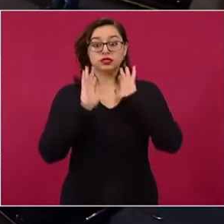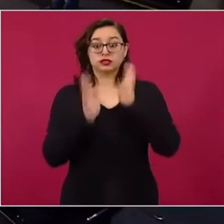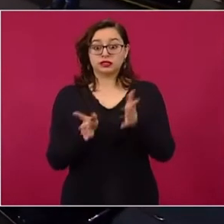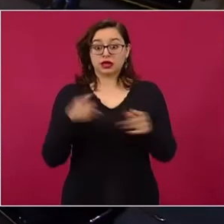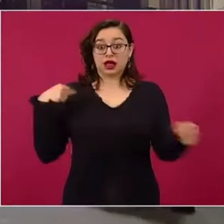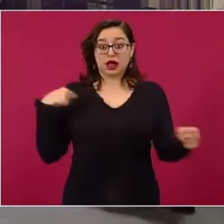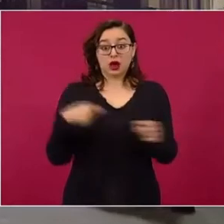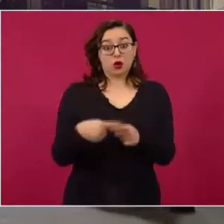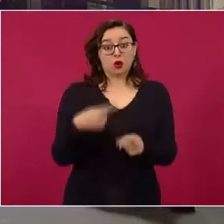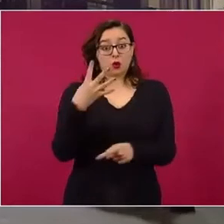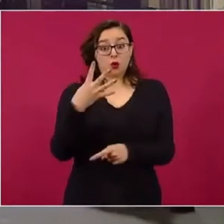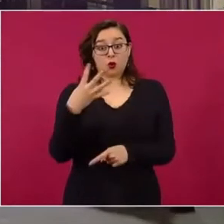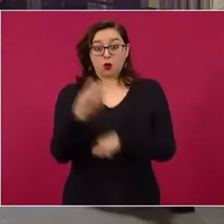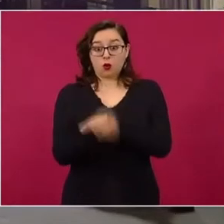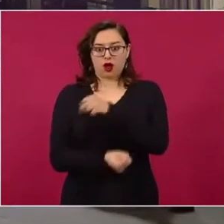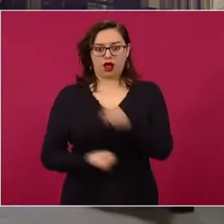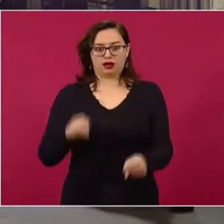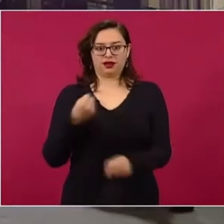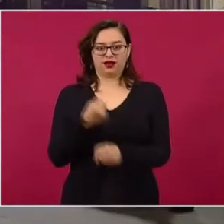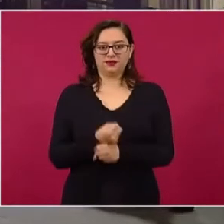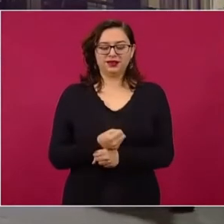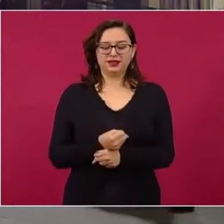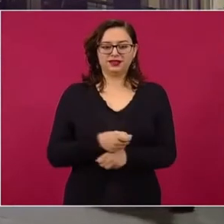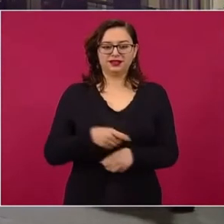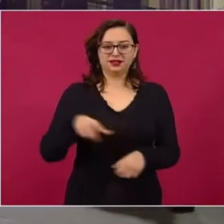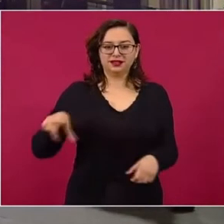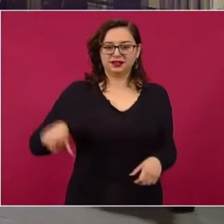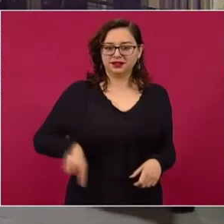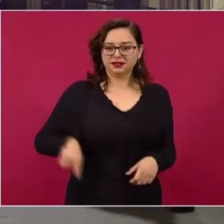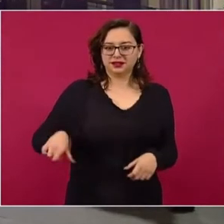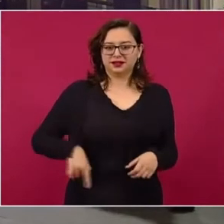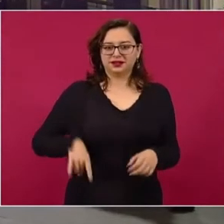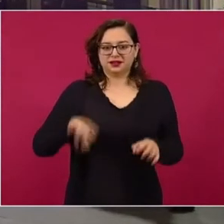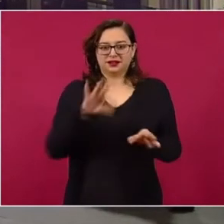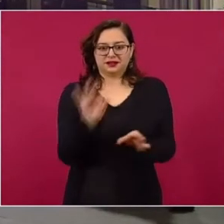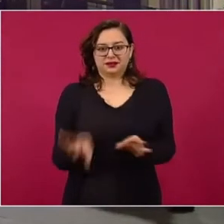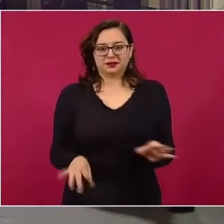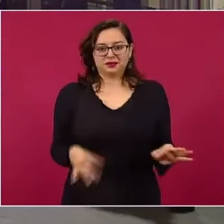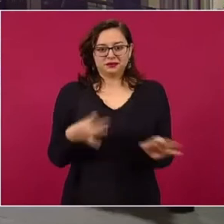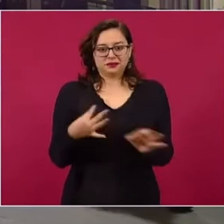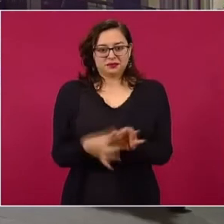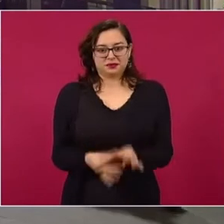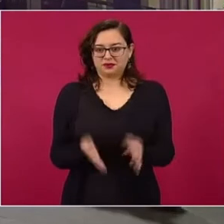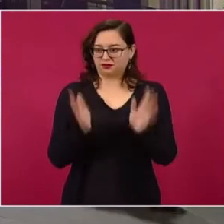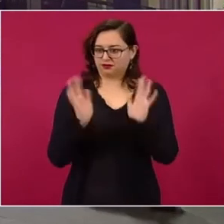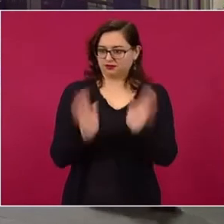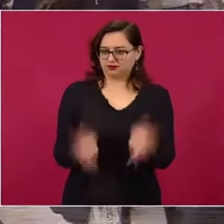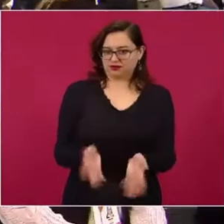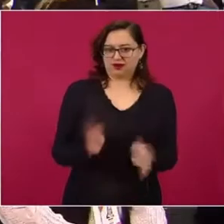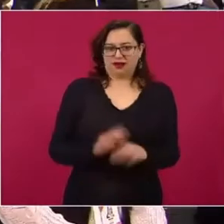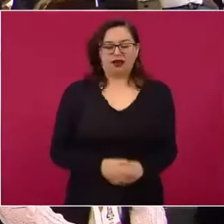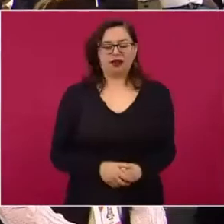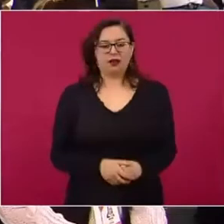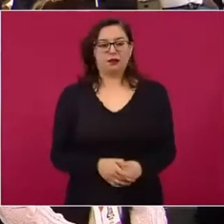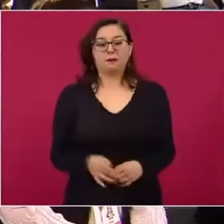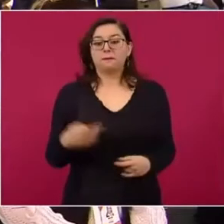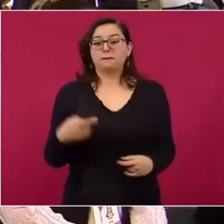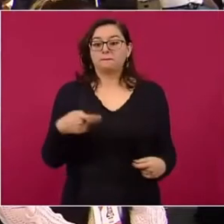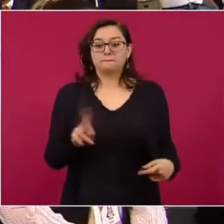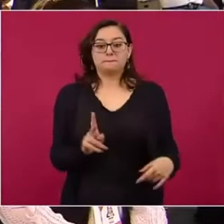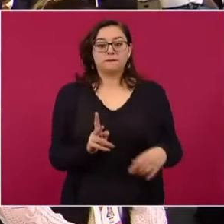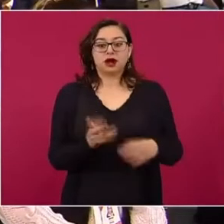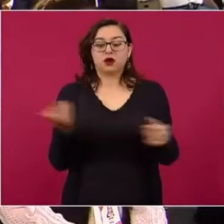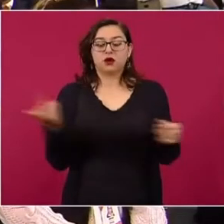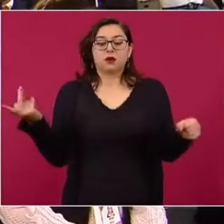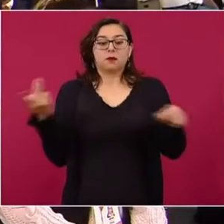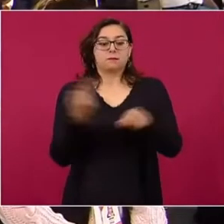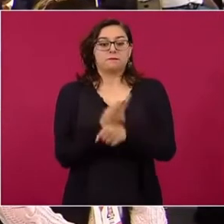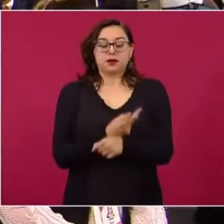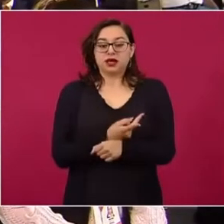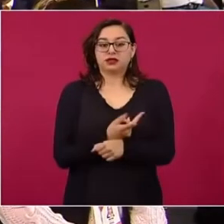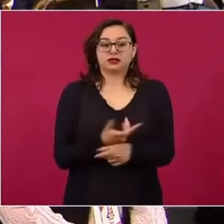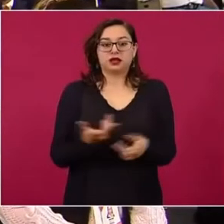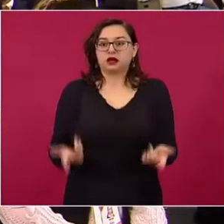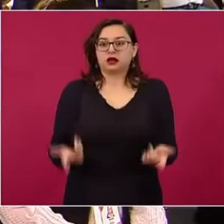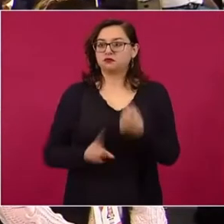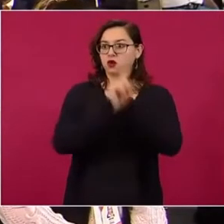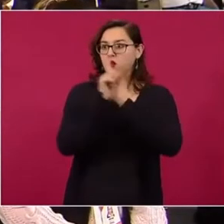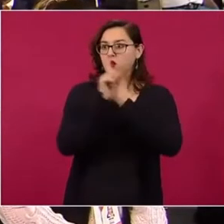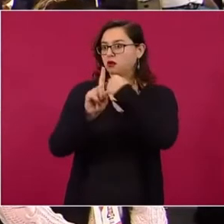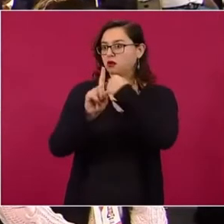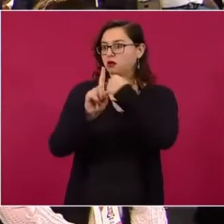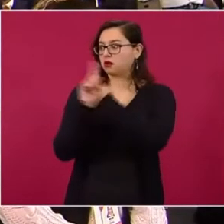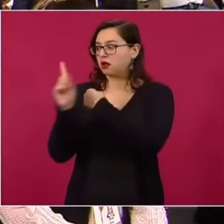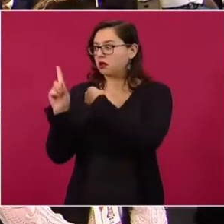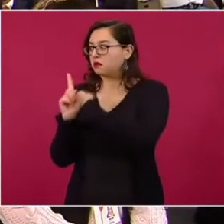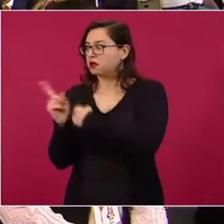año de su gobierno y pues todavía sigue existiendo, pues ahí la situación de que no se resuelven rápido